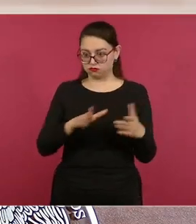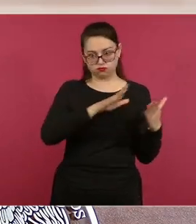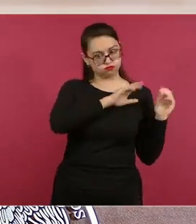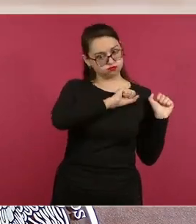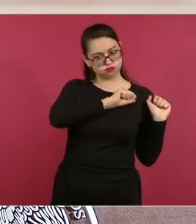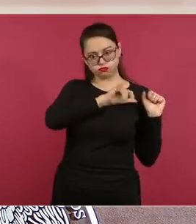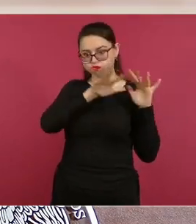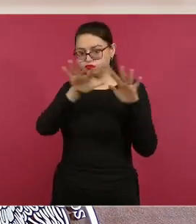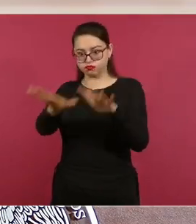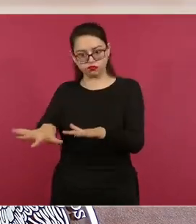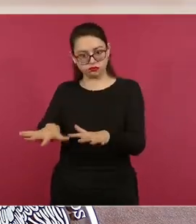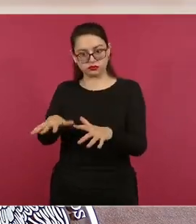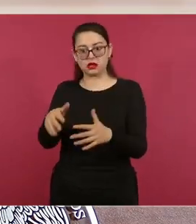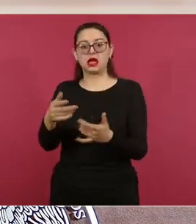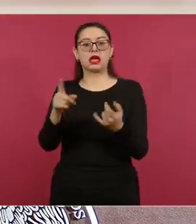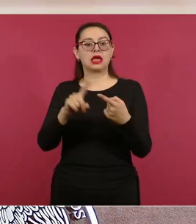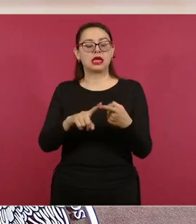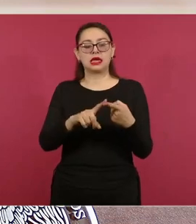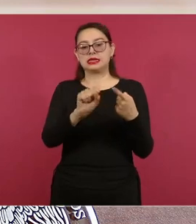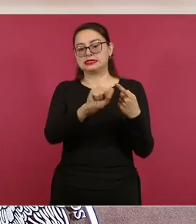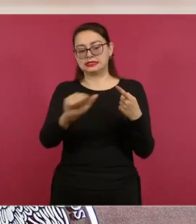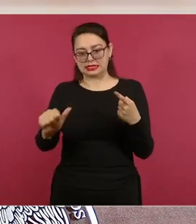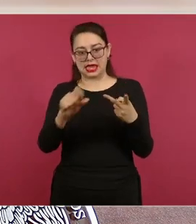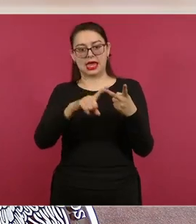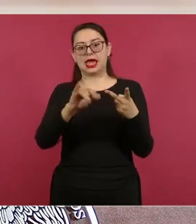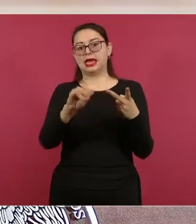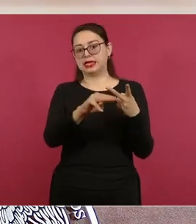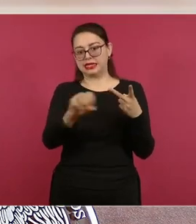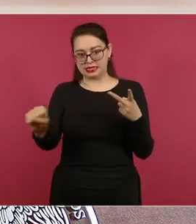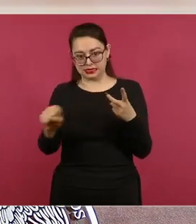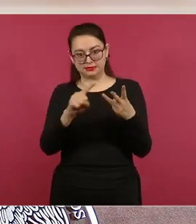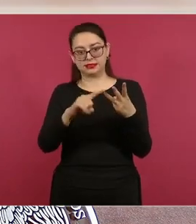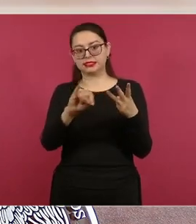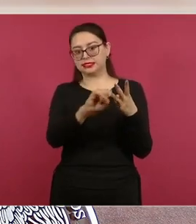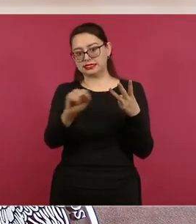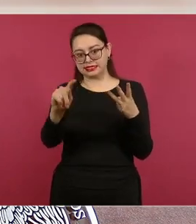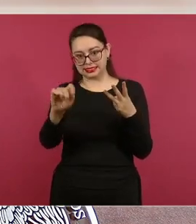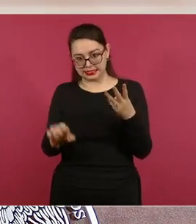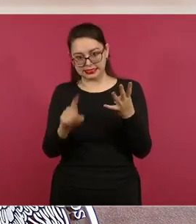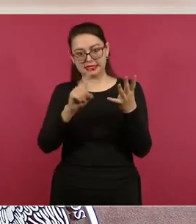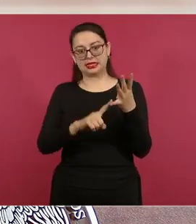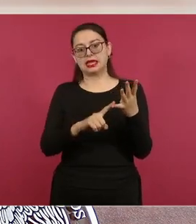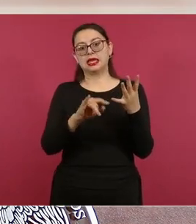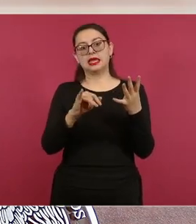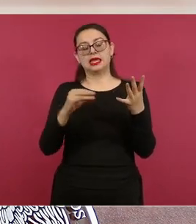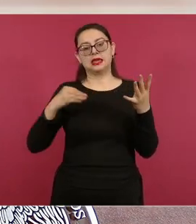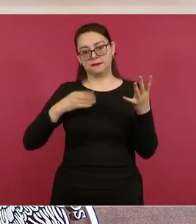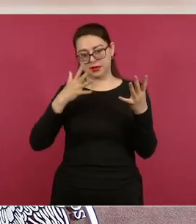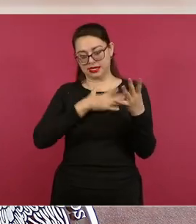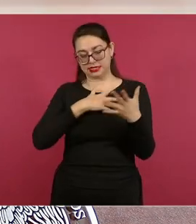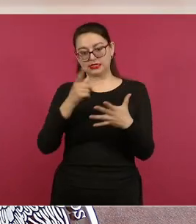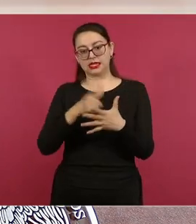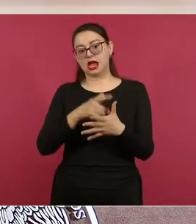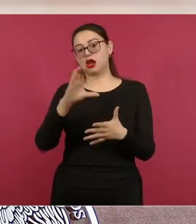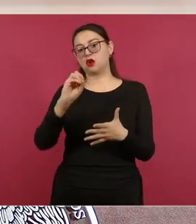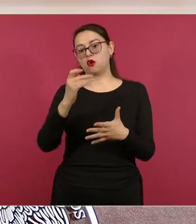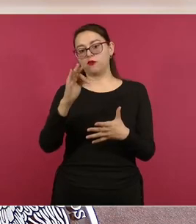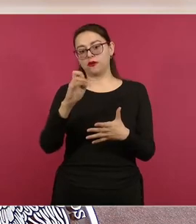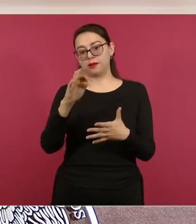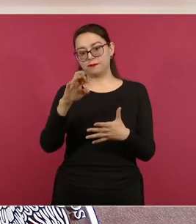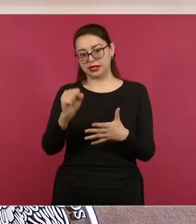o de la Secretaría de Salud, del IMSS, del Issste, de IMSS-Bienestar, de COFEPRIS y del Consejo de Salubridad.